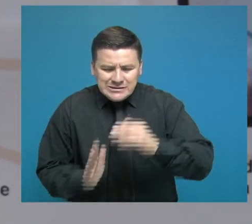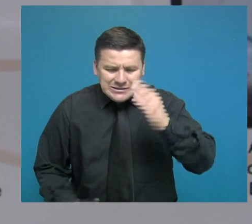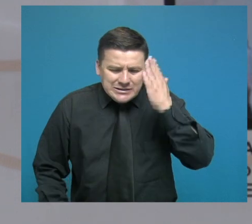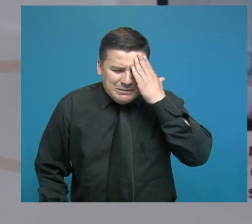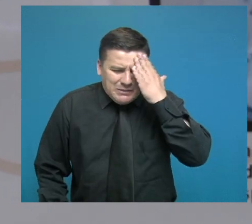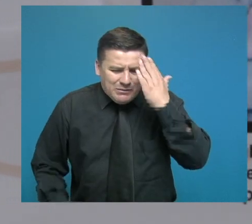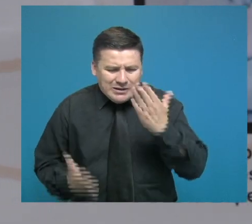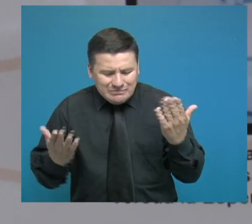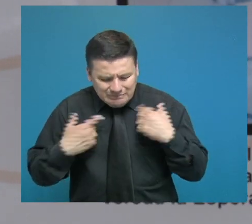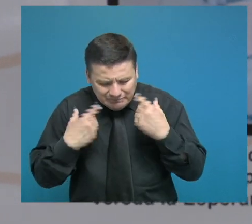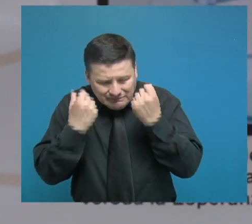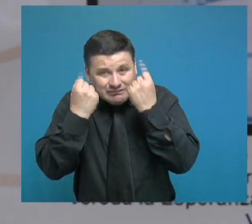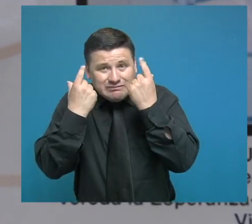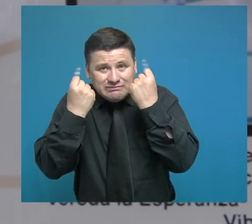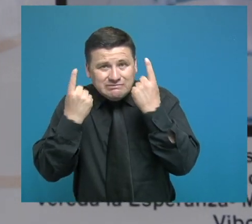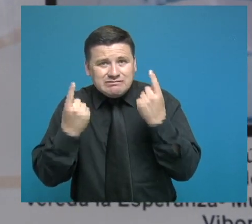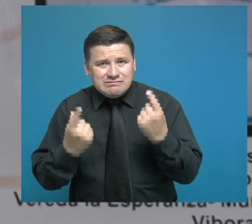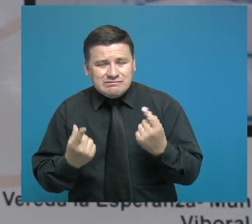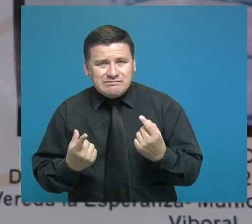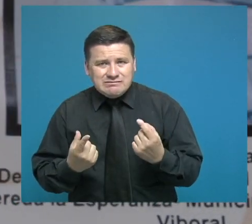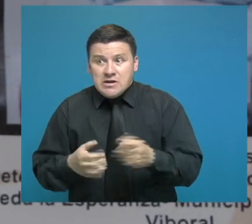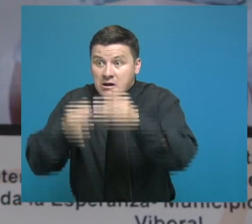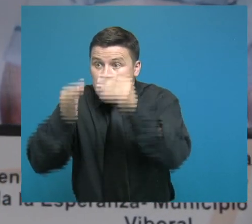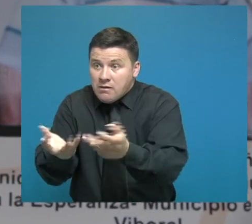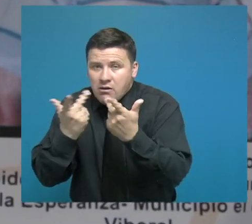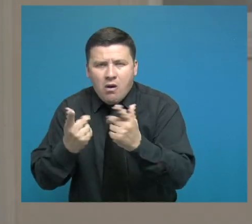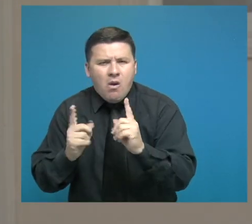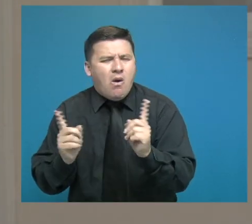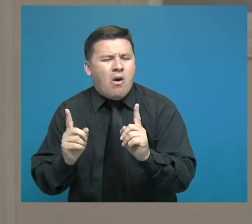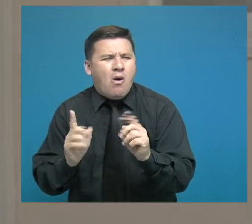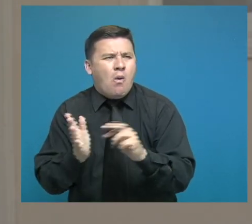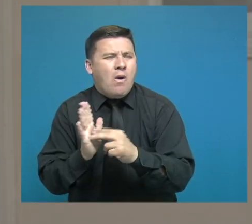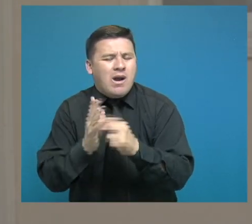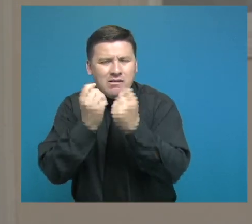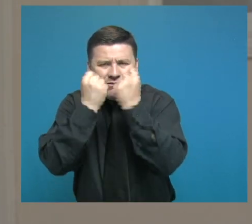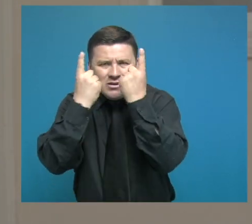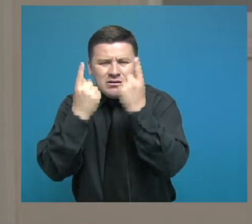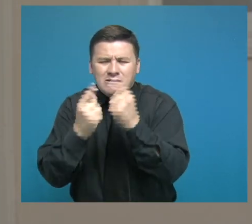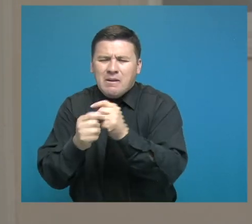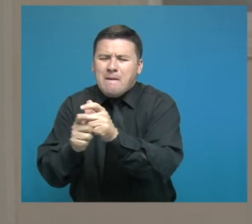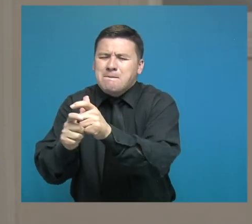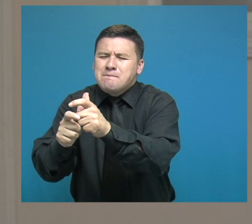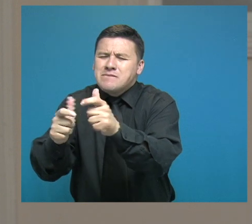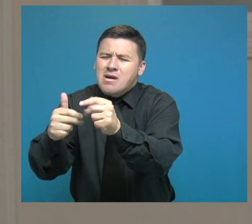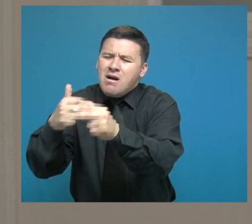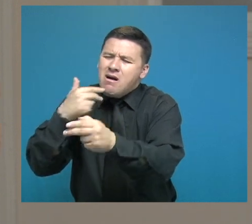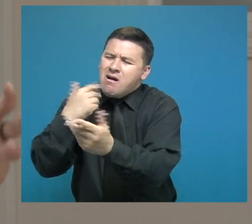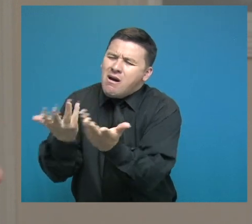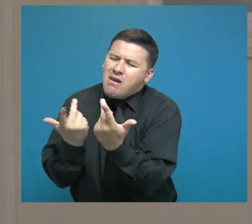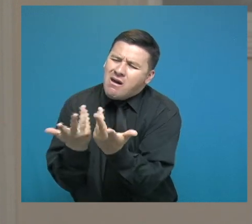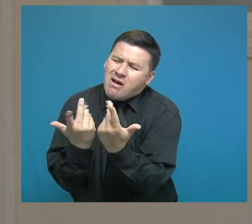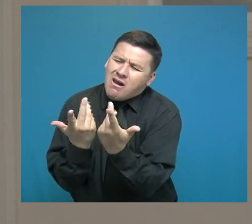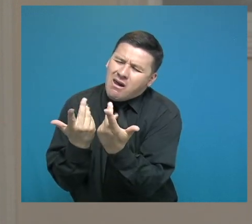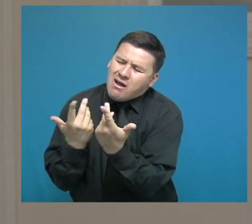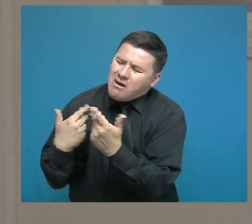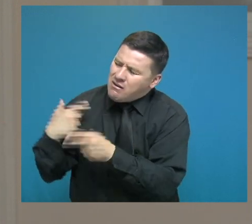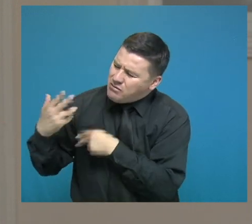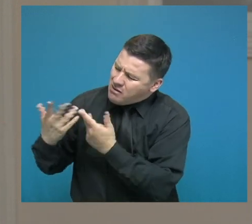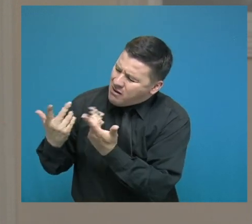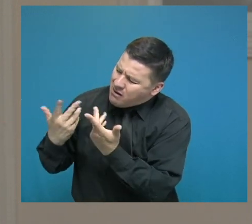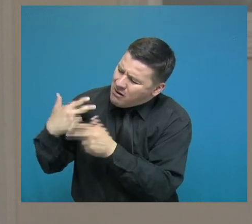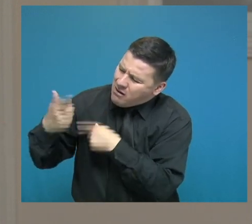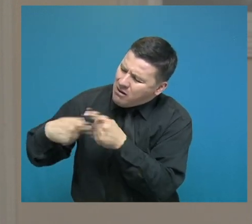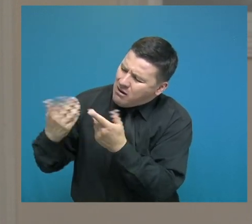La memoria entendida no como informe oficial, sino como los múltiples relatos que